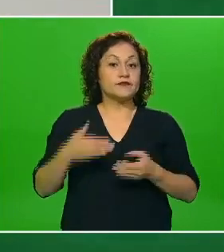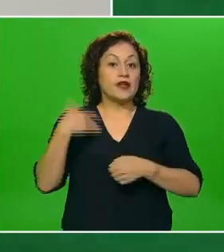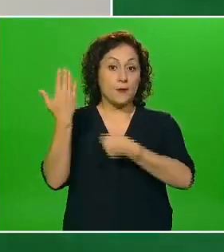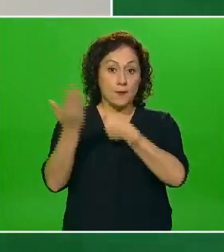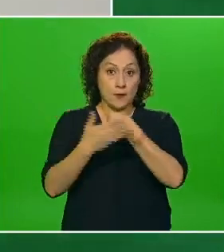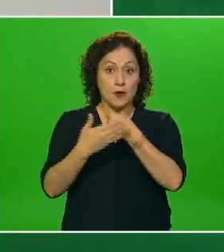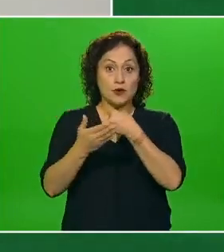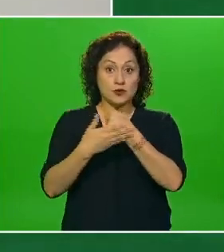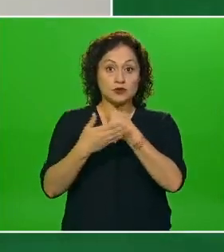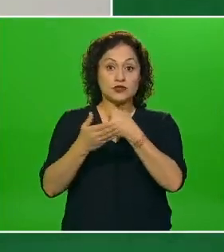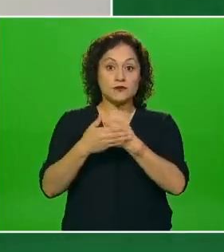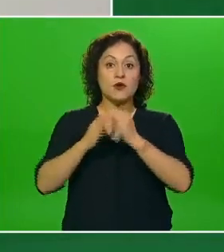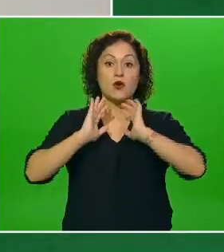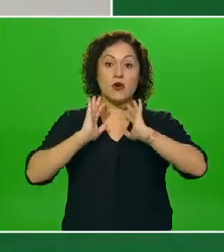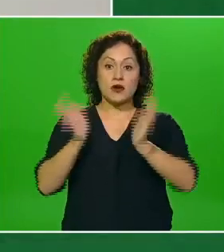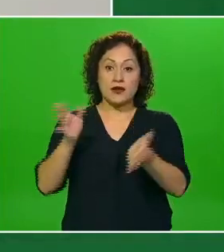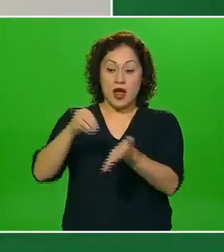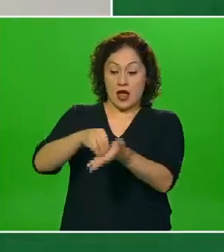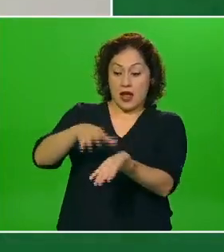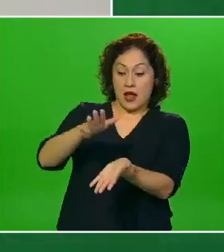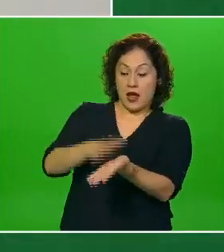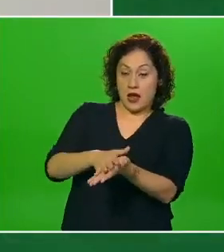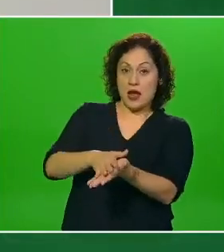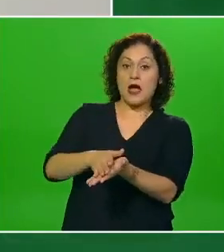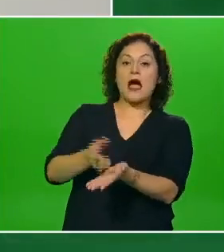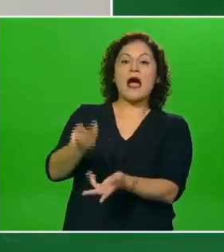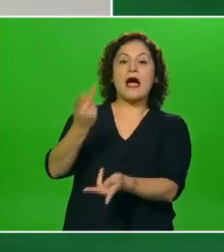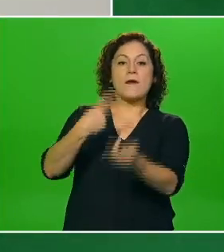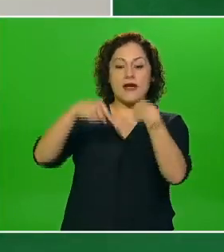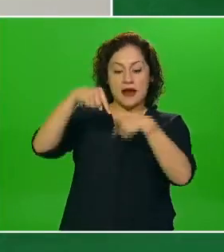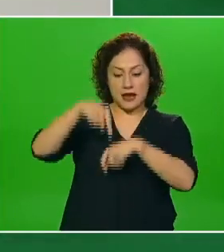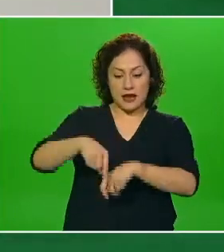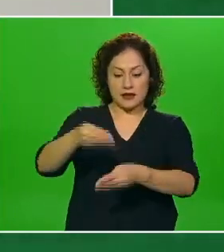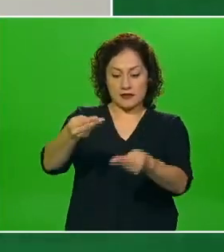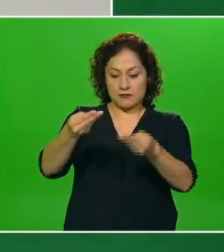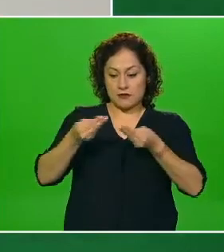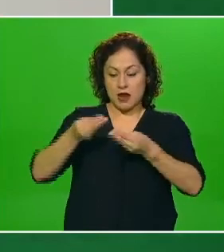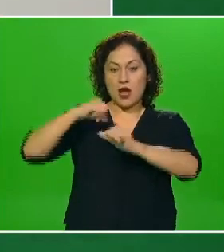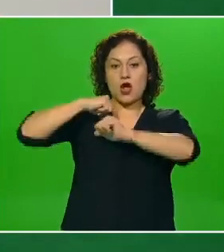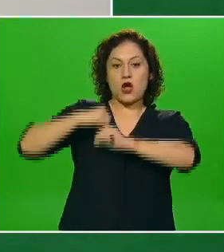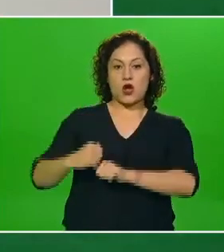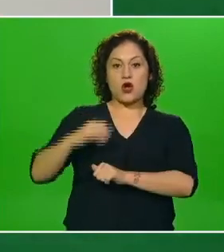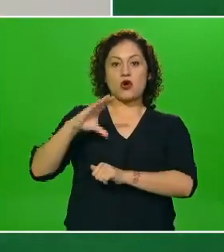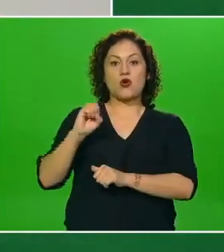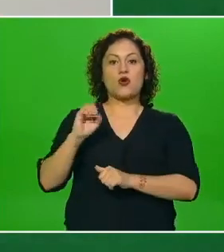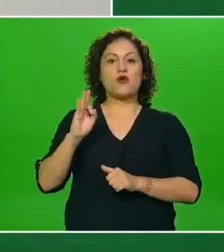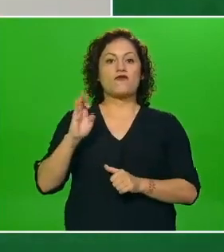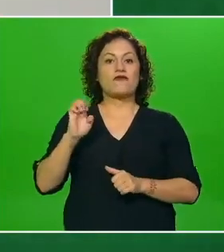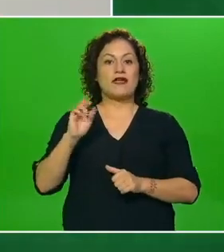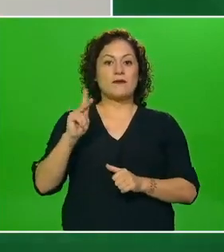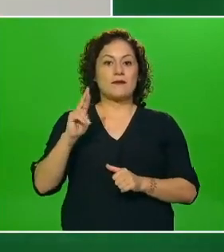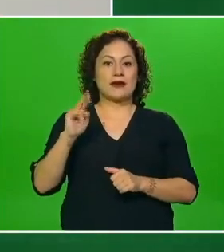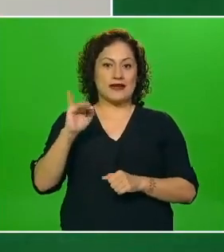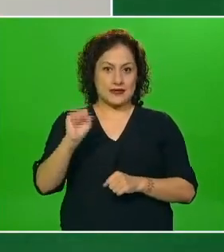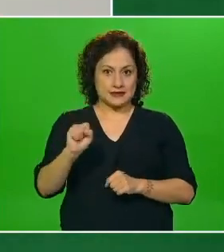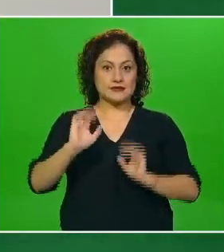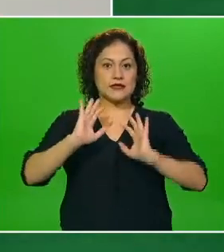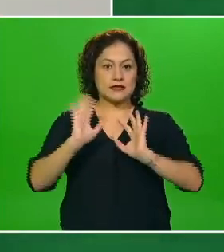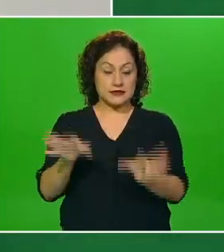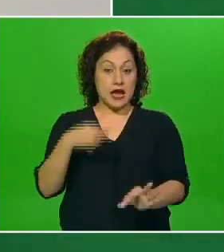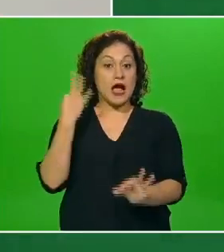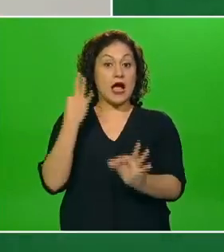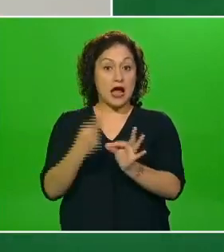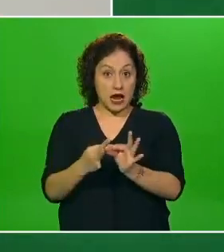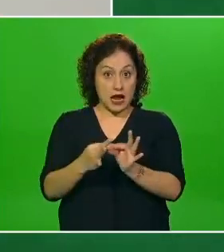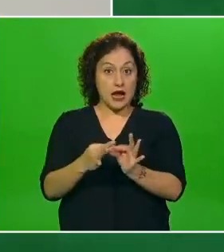expedido y en su momento nuestra COFEPRIS en México lo estudie y también pueda en su momento dar alguna